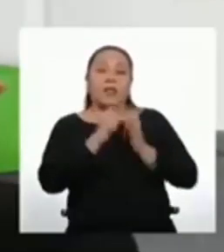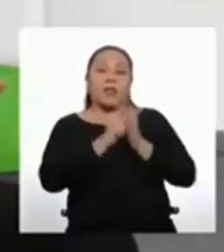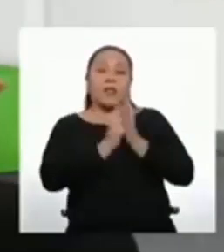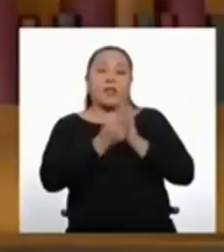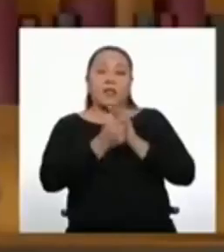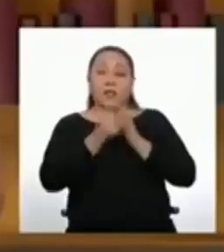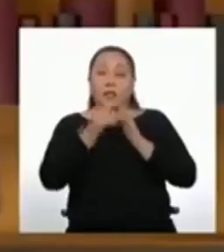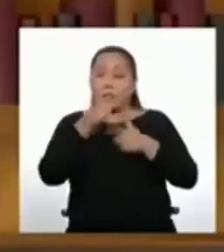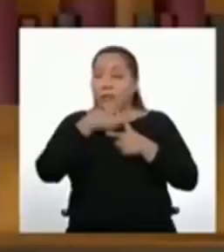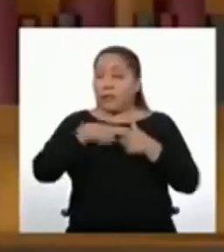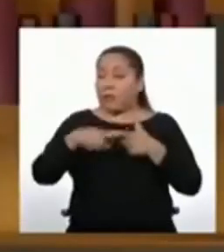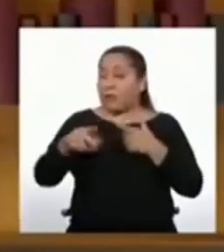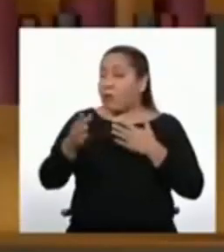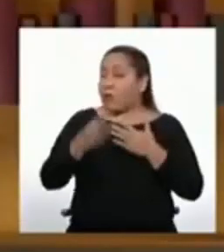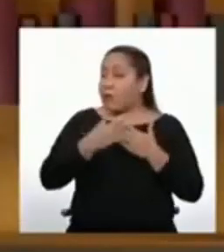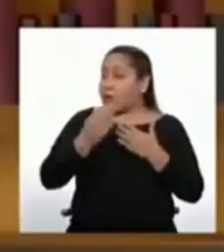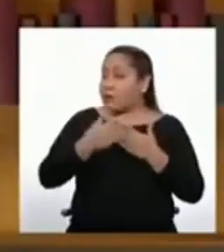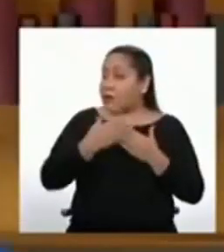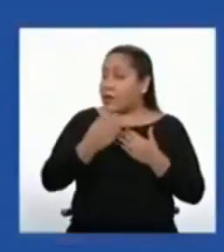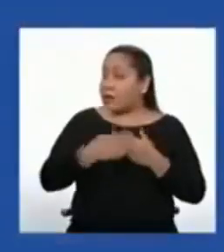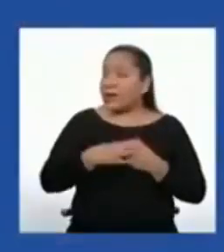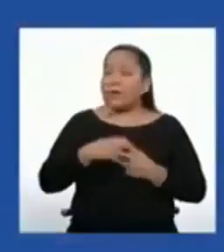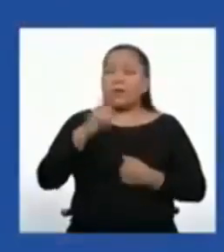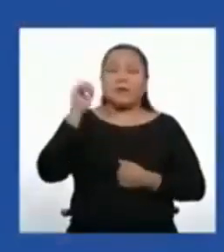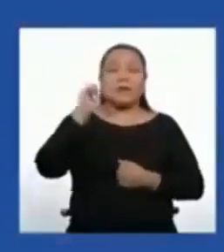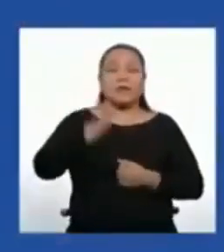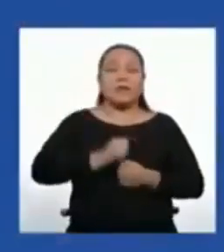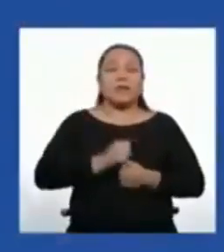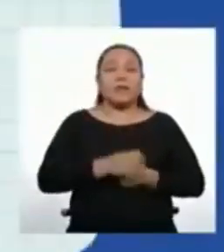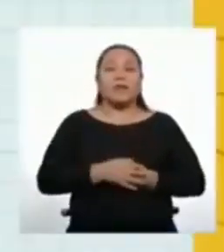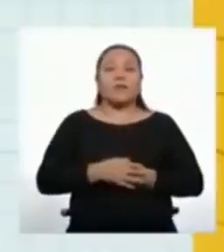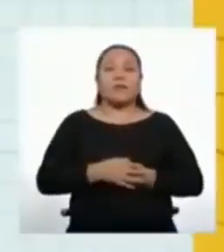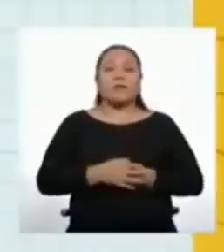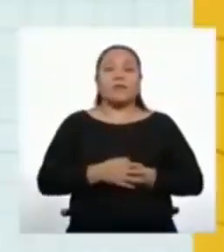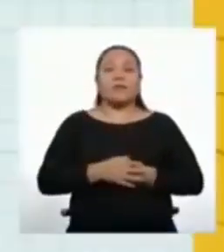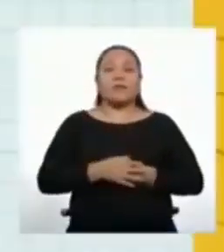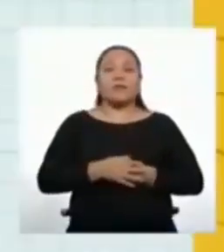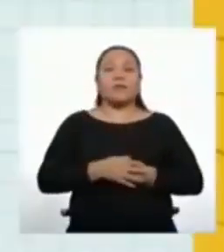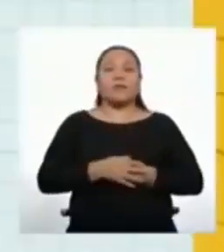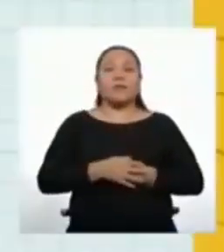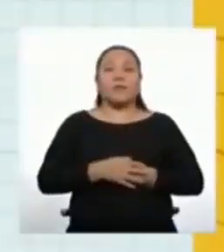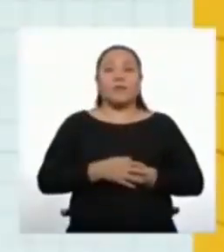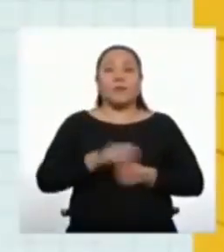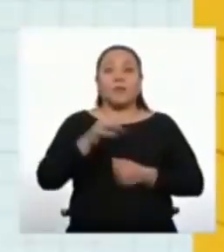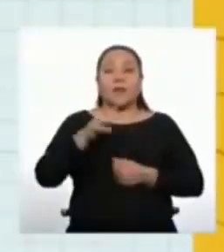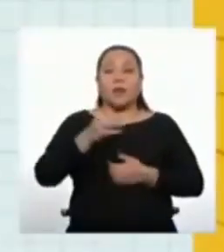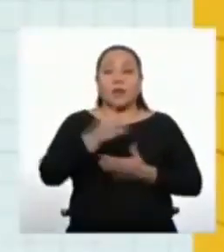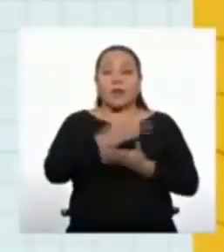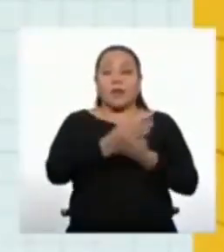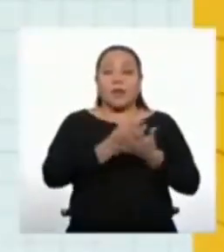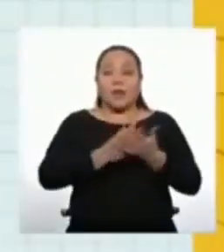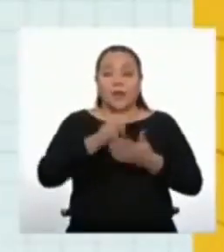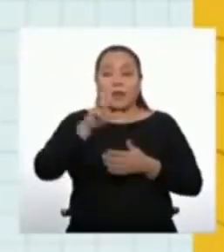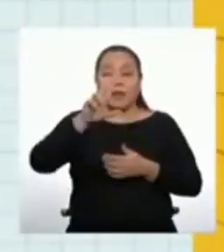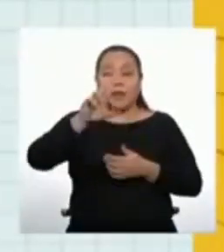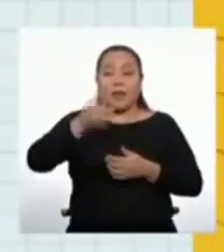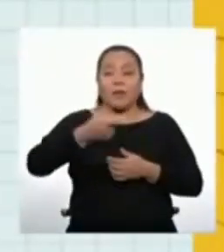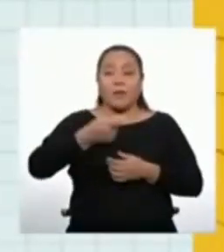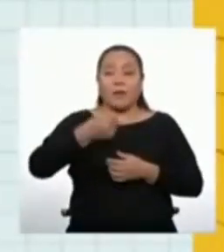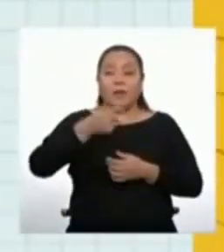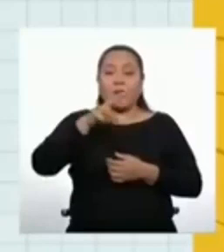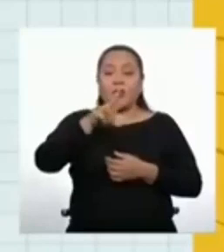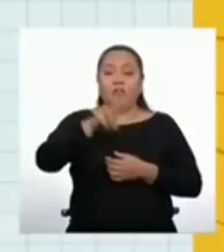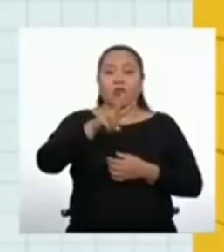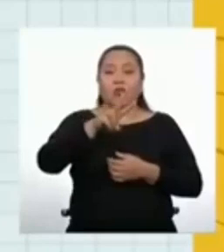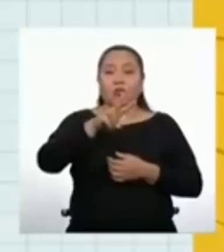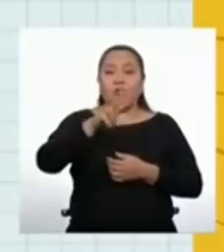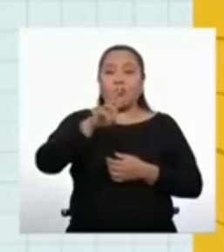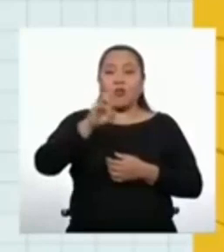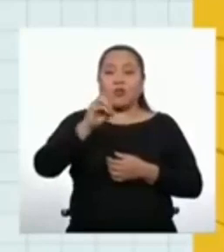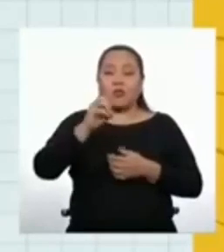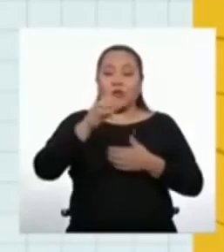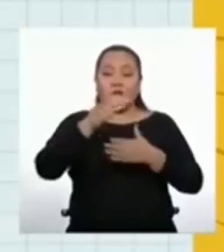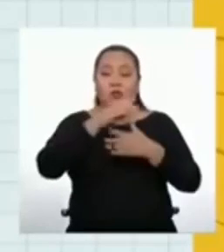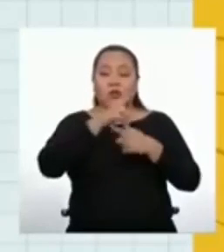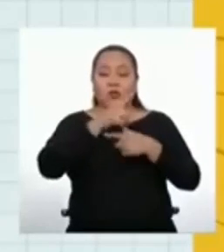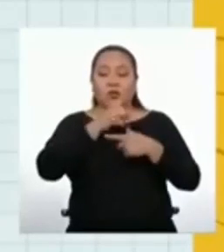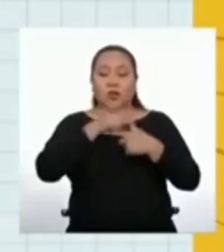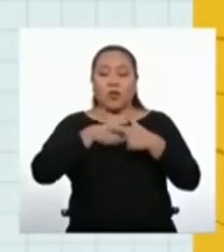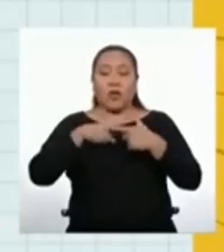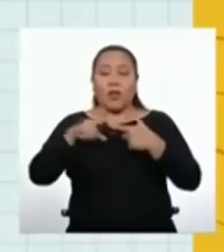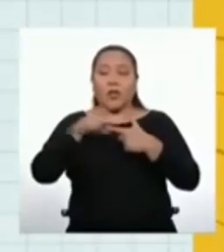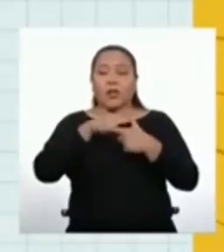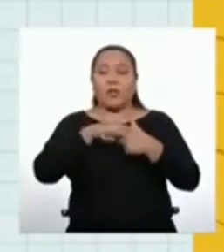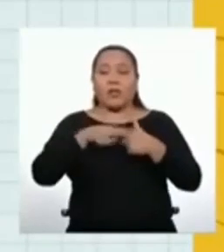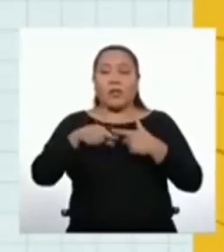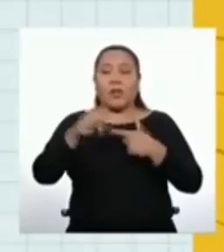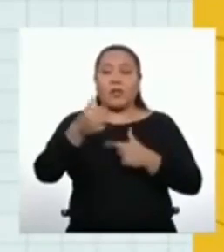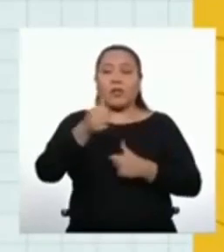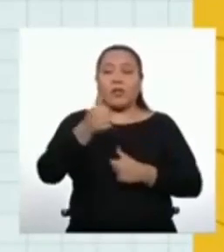división sencilla? ¡Muy bien! Nos toca dividir las 3.210 mascarillas entre 10 para